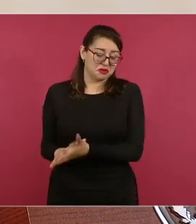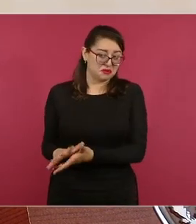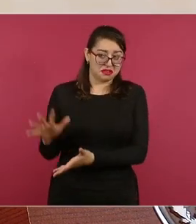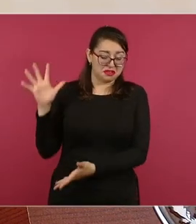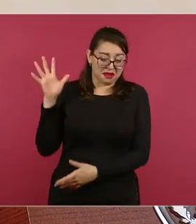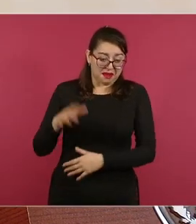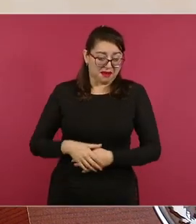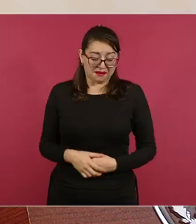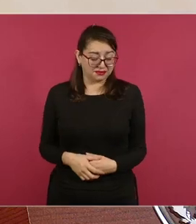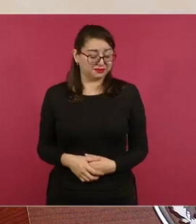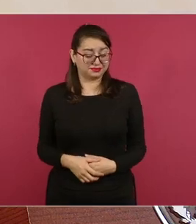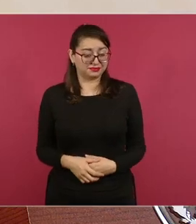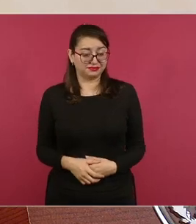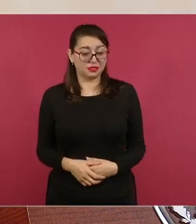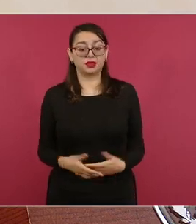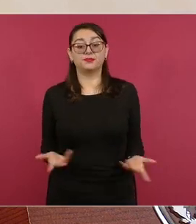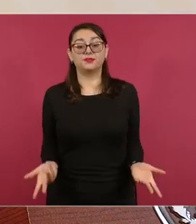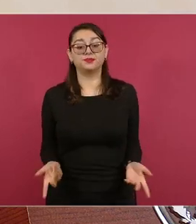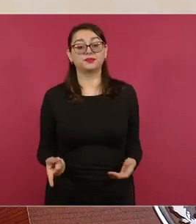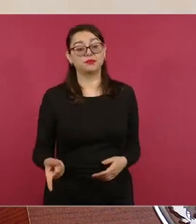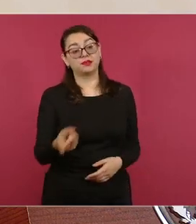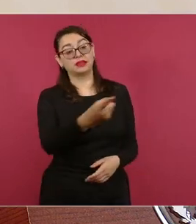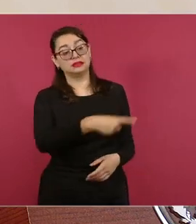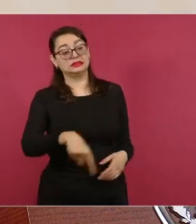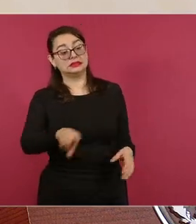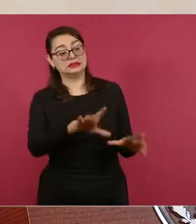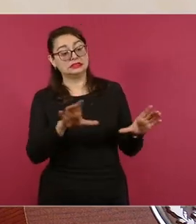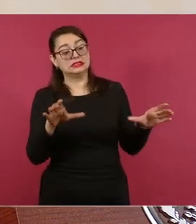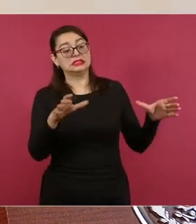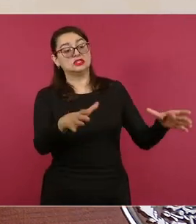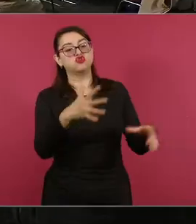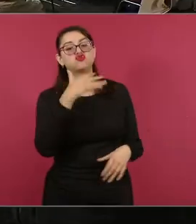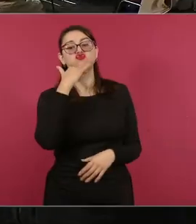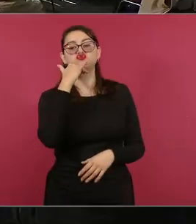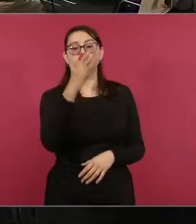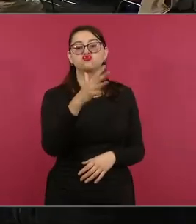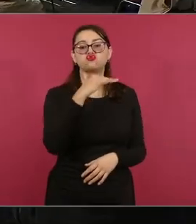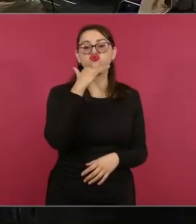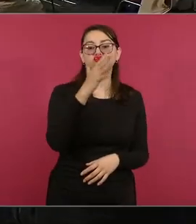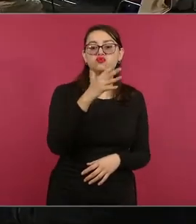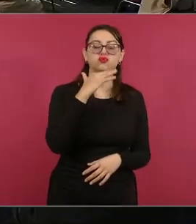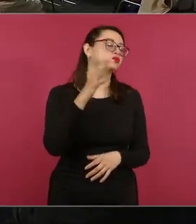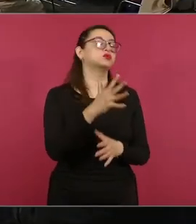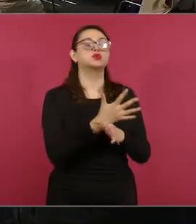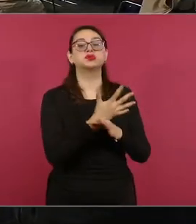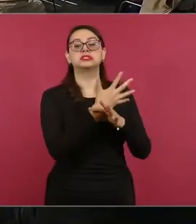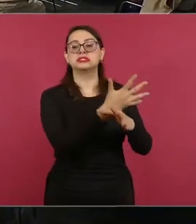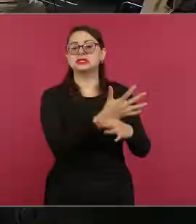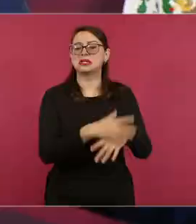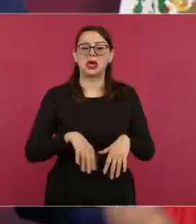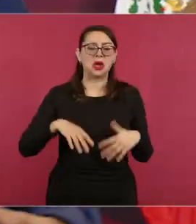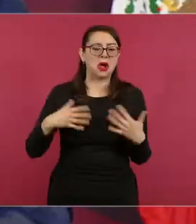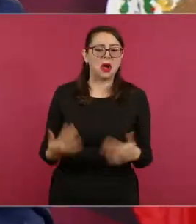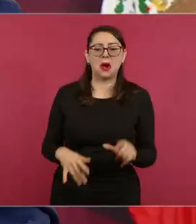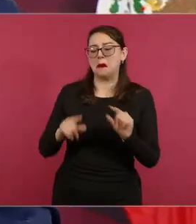de la oligarquía que se sentían dueños de México, de que se polariza México.